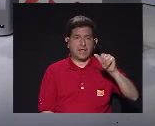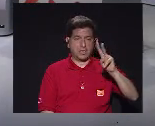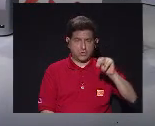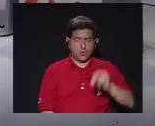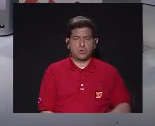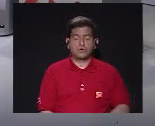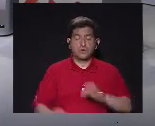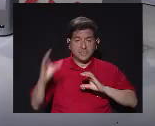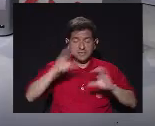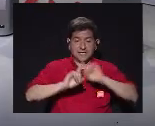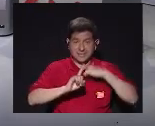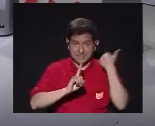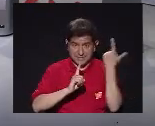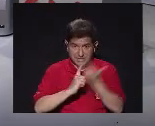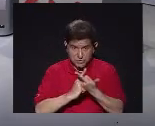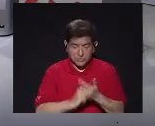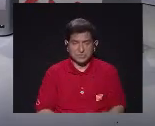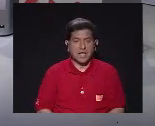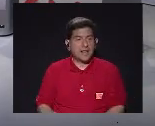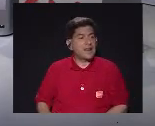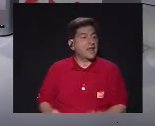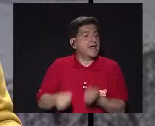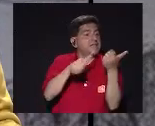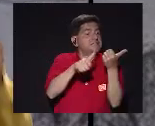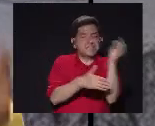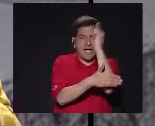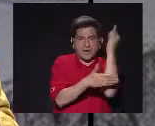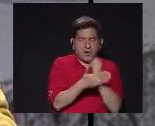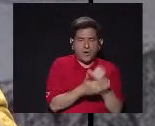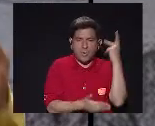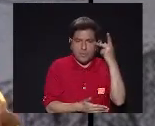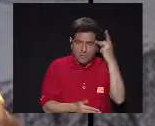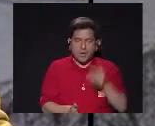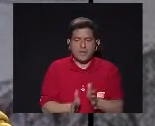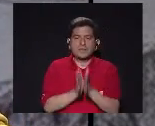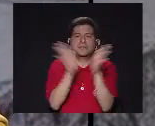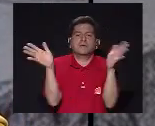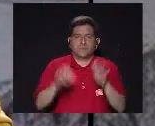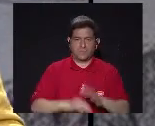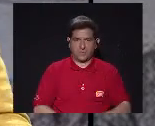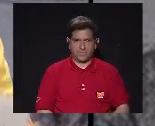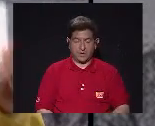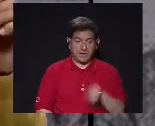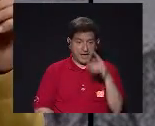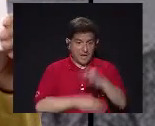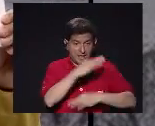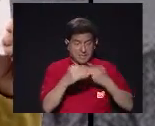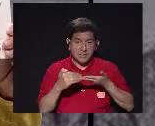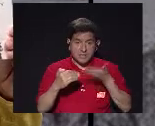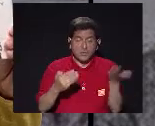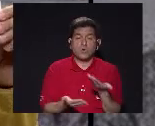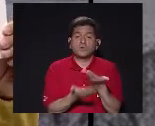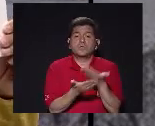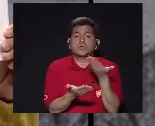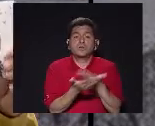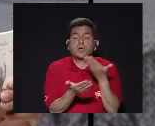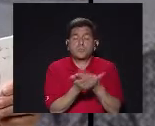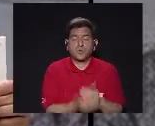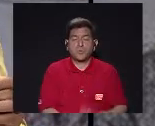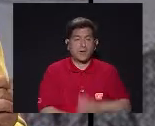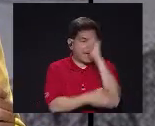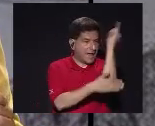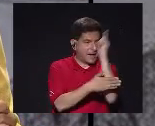Y lo sacó Las ciencias sociales Expulsaron al arte De la política pública Y este tipo de cosas Están